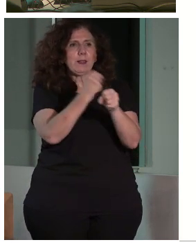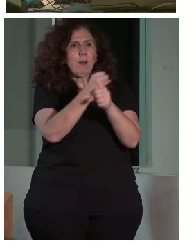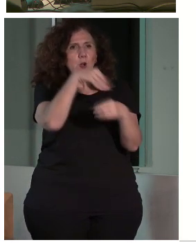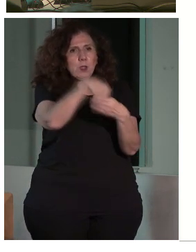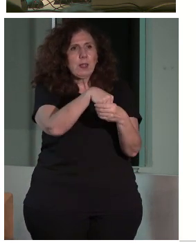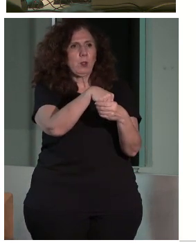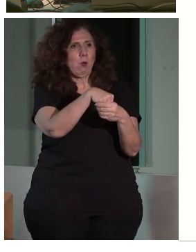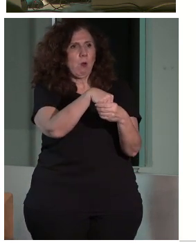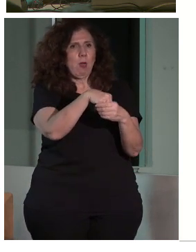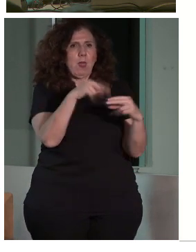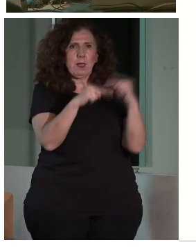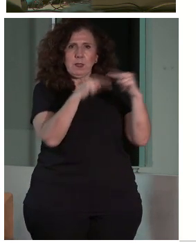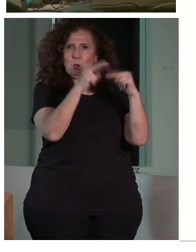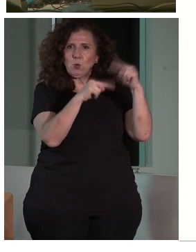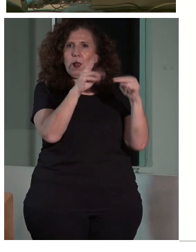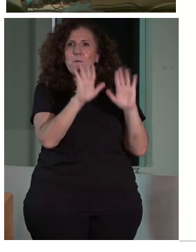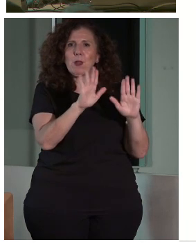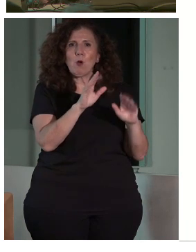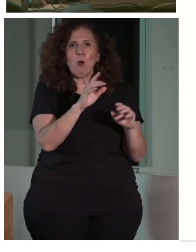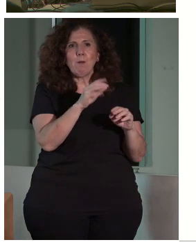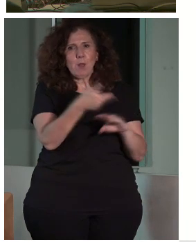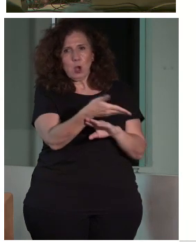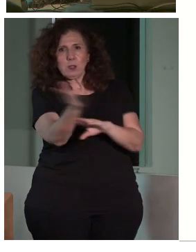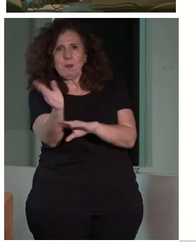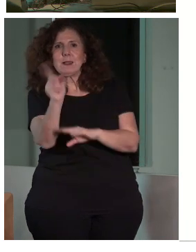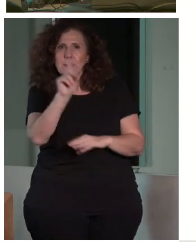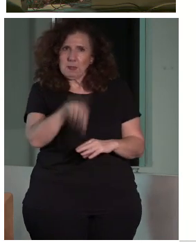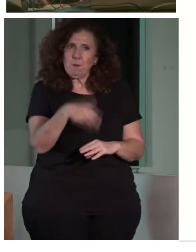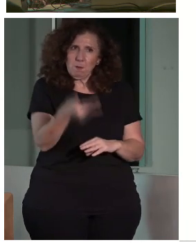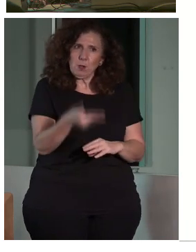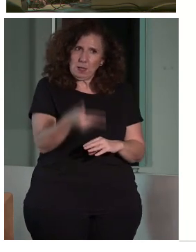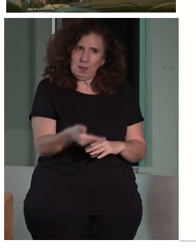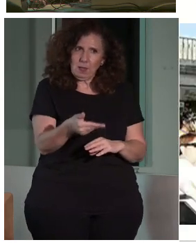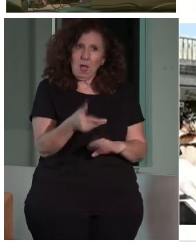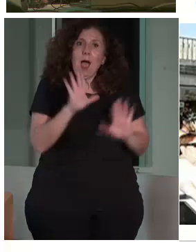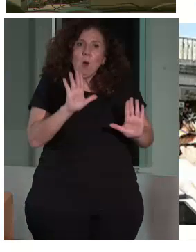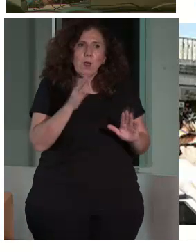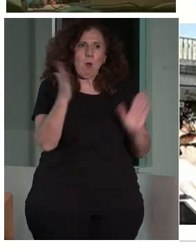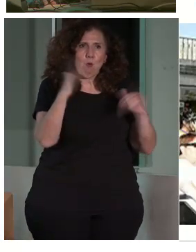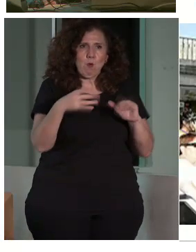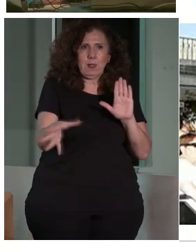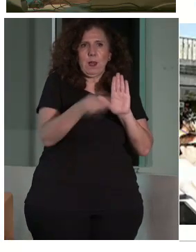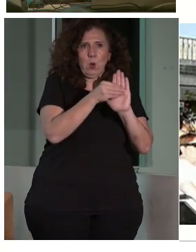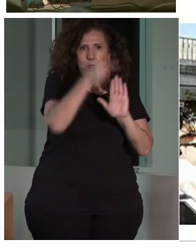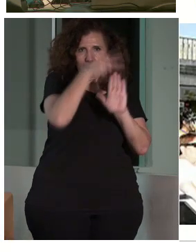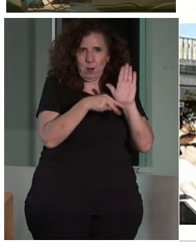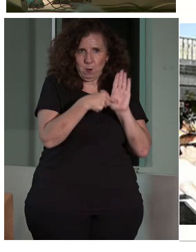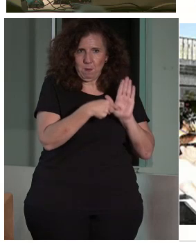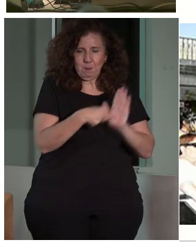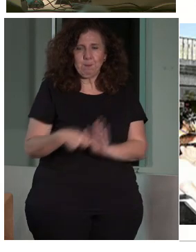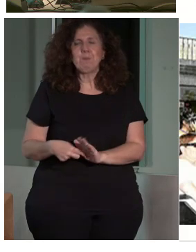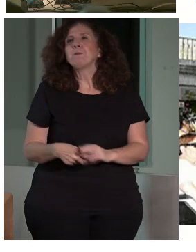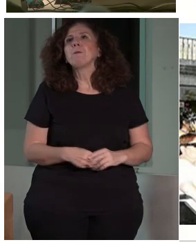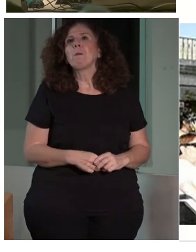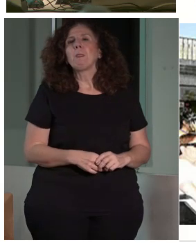acuerdo? Sin dejar de lado los otros, que los consideramos igualmente, aunque no los tratemos en la norma. Bien, aclarado esto,